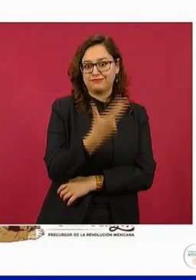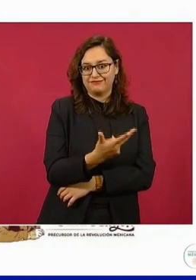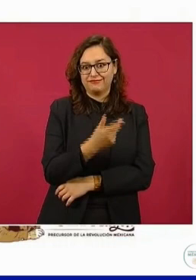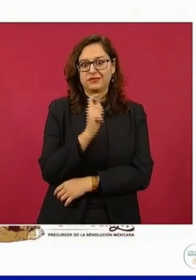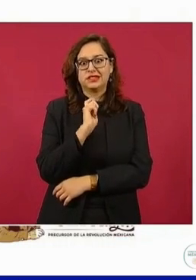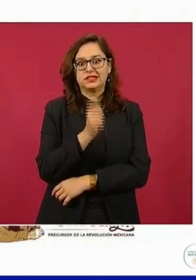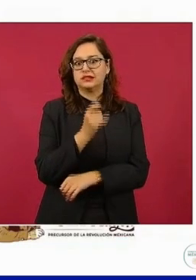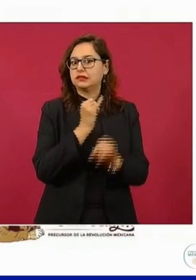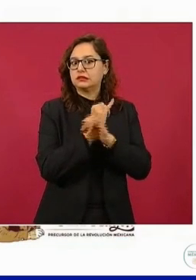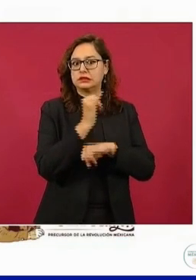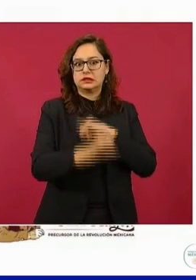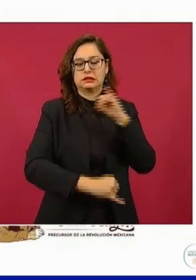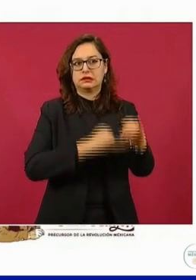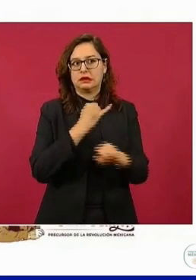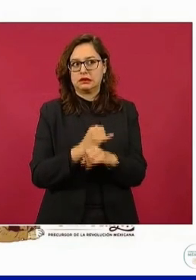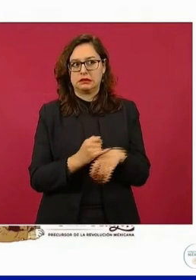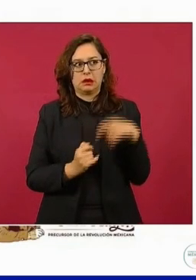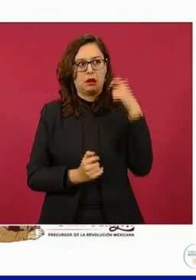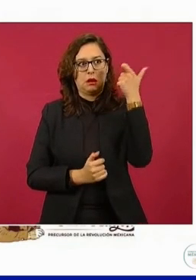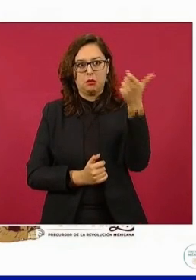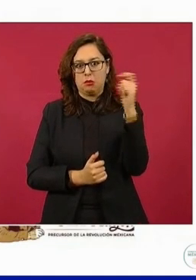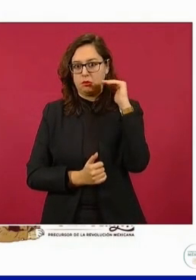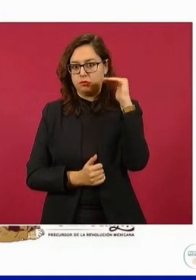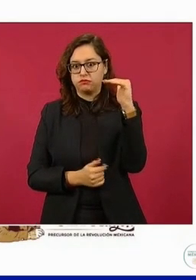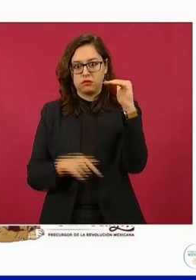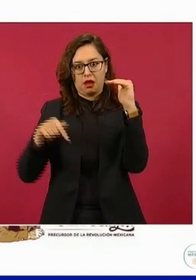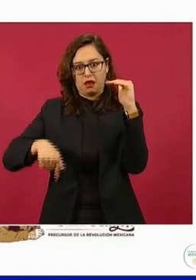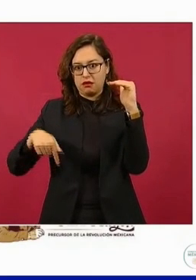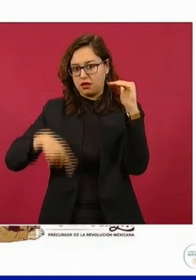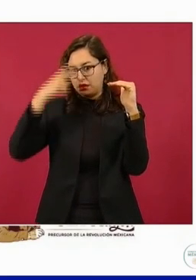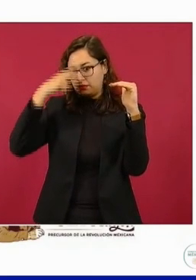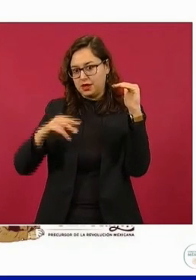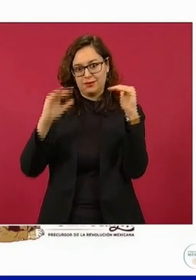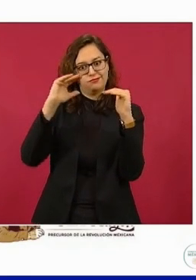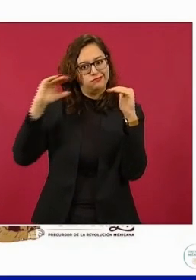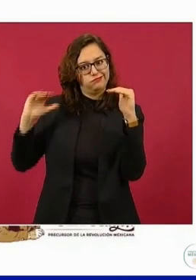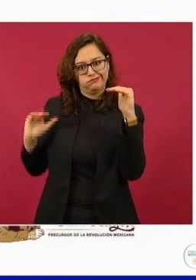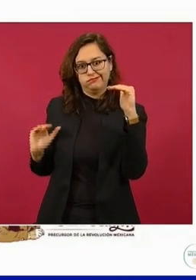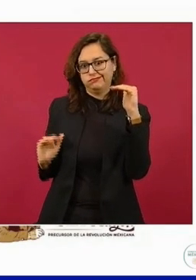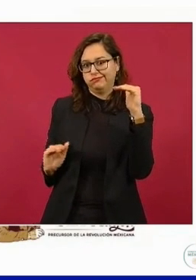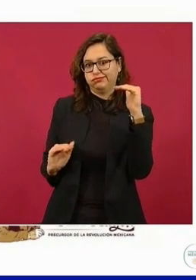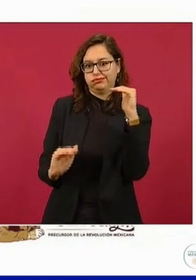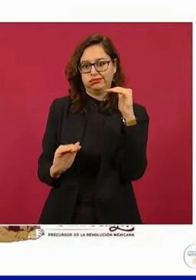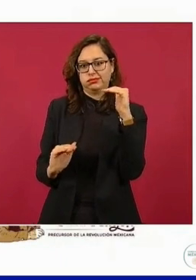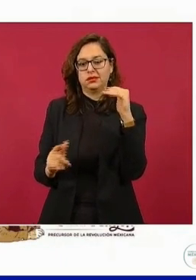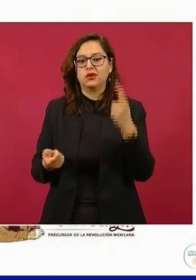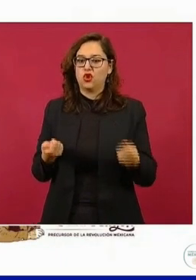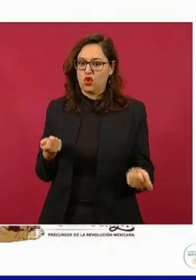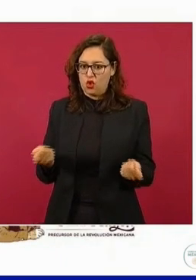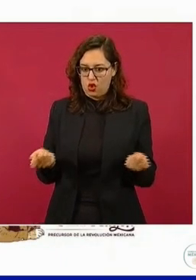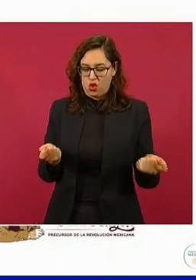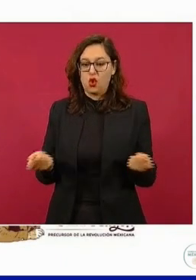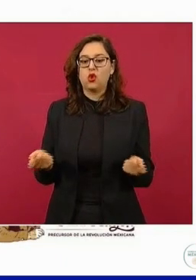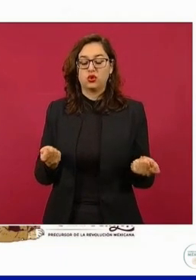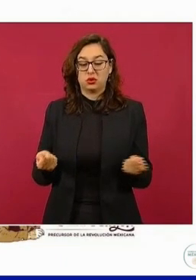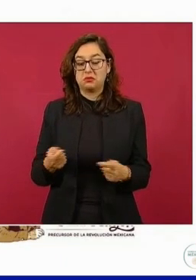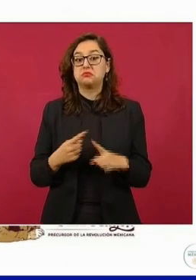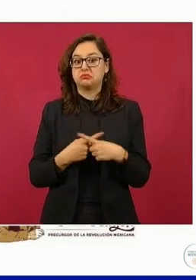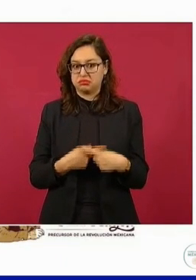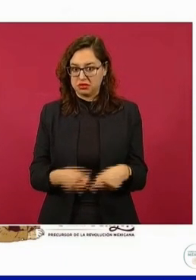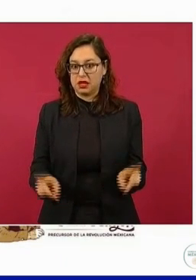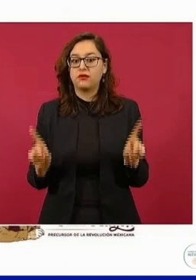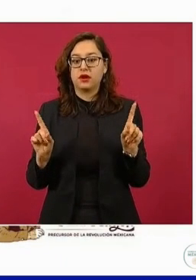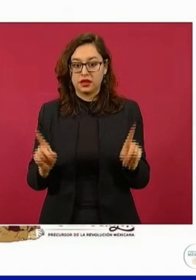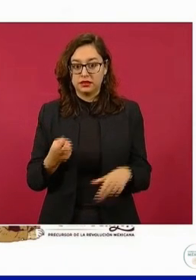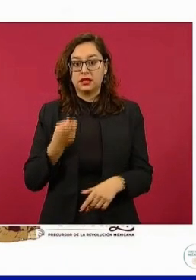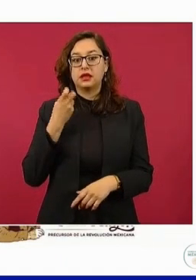significativa en el caso del gas para cilindros, el gas LP, es